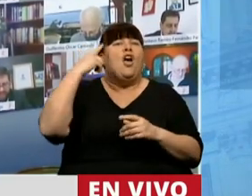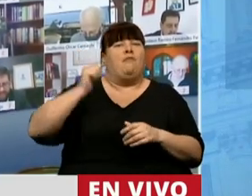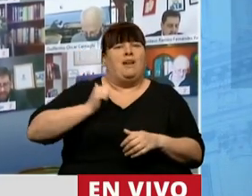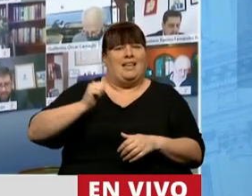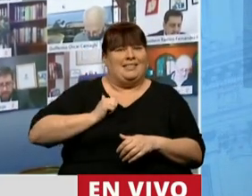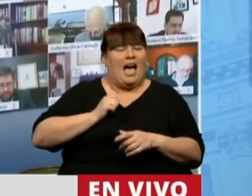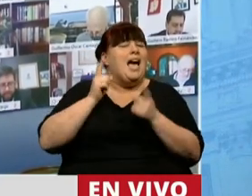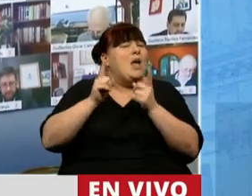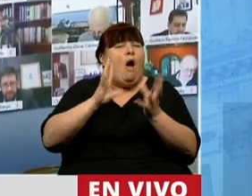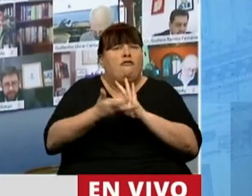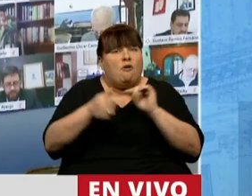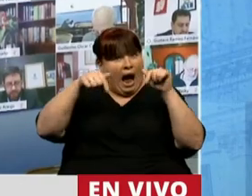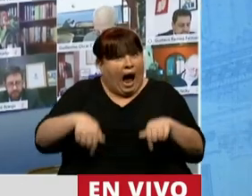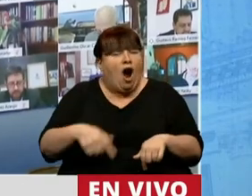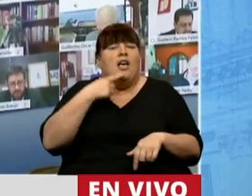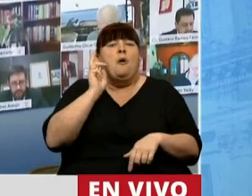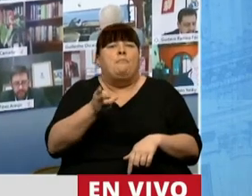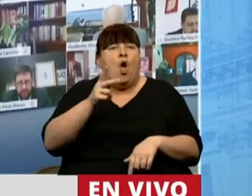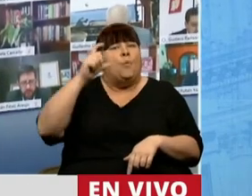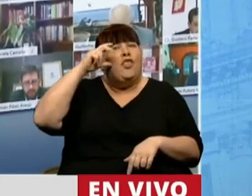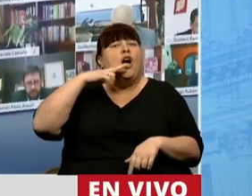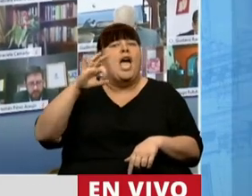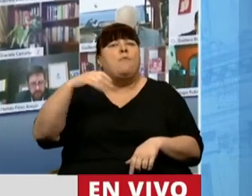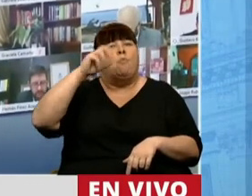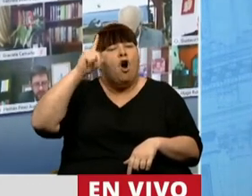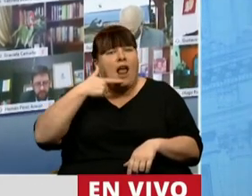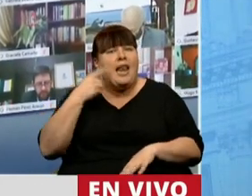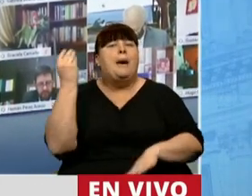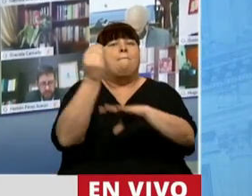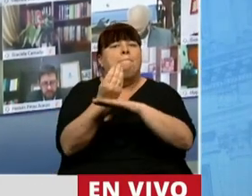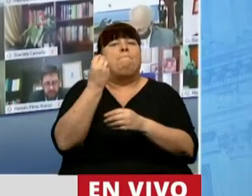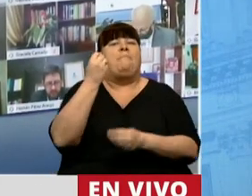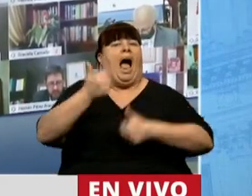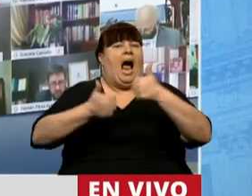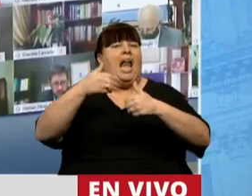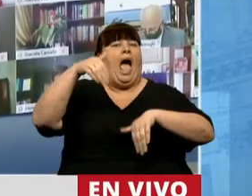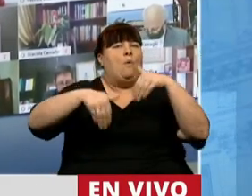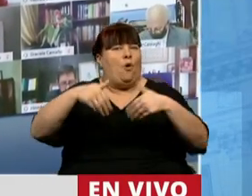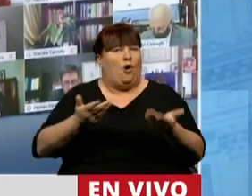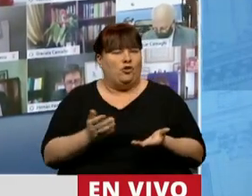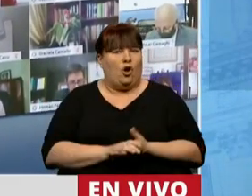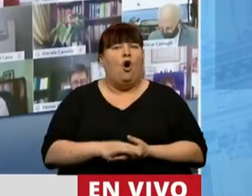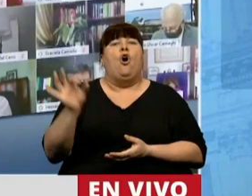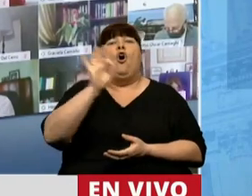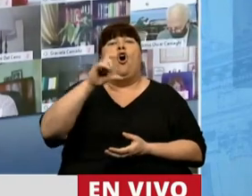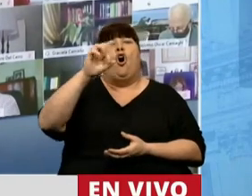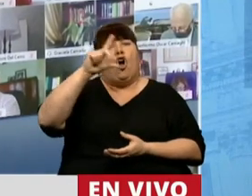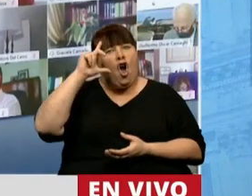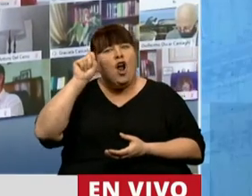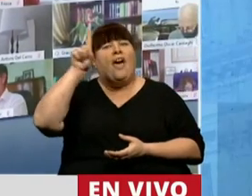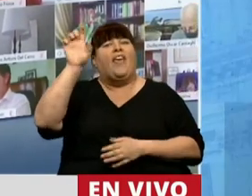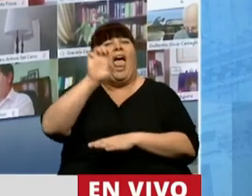régimen. Del mismo modo que hoy se le niega a Evo Morales la posibilidad de participar de las elecciones o a Correa